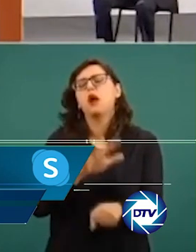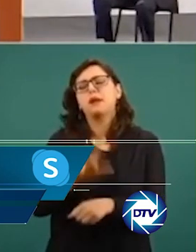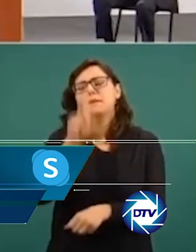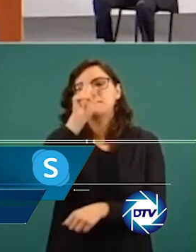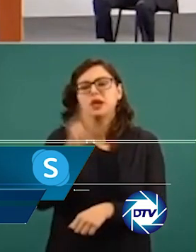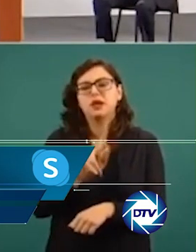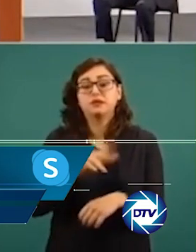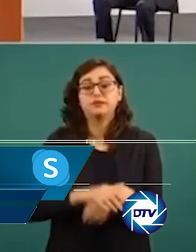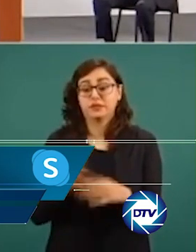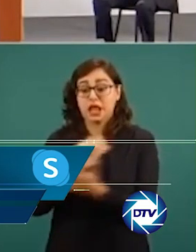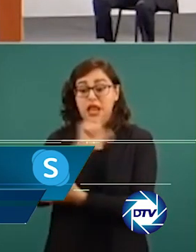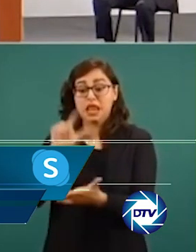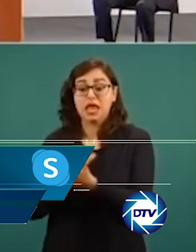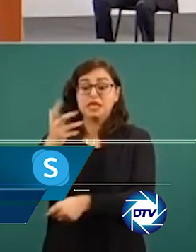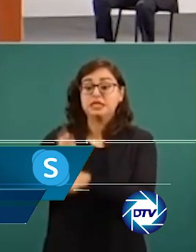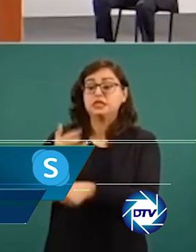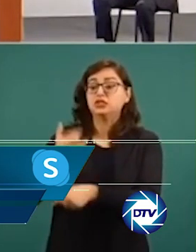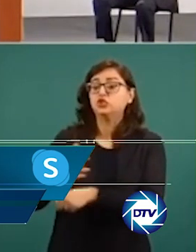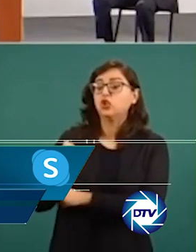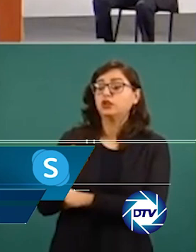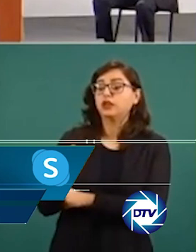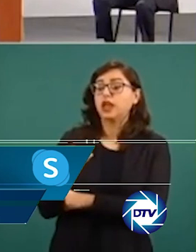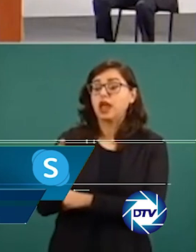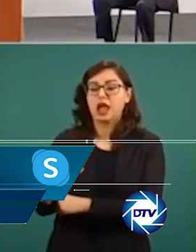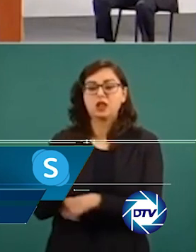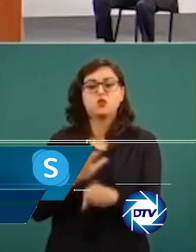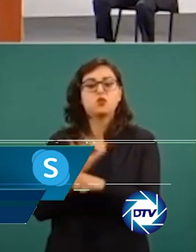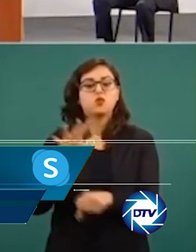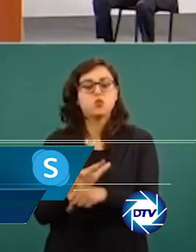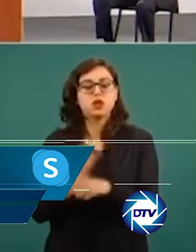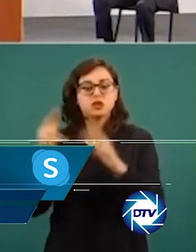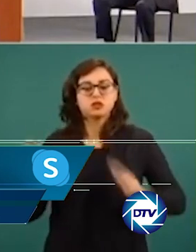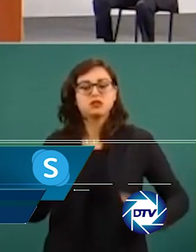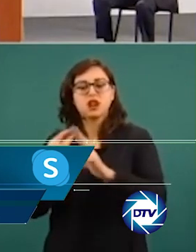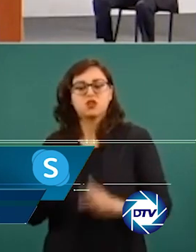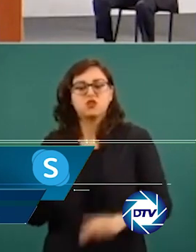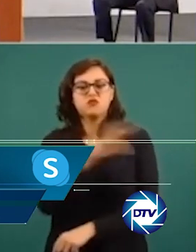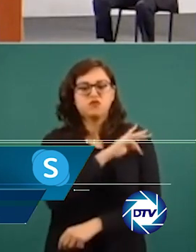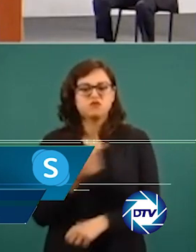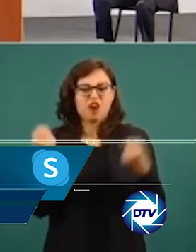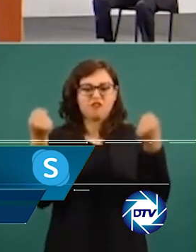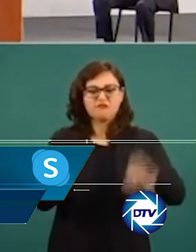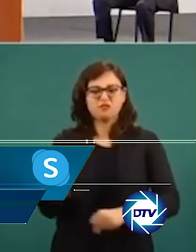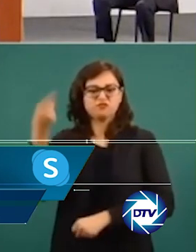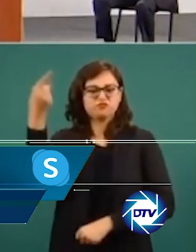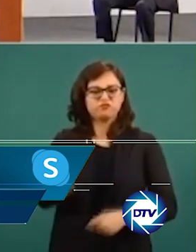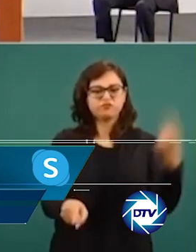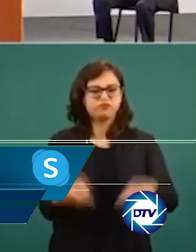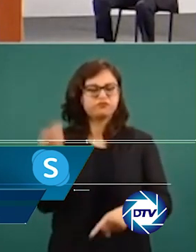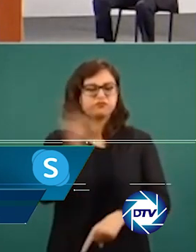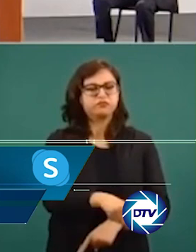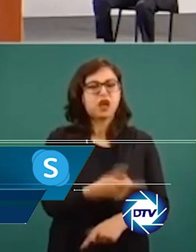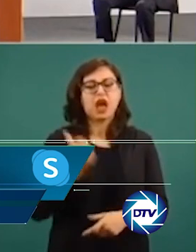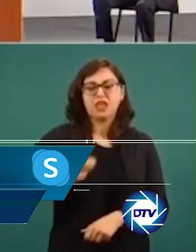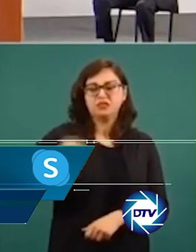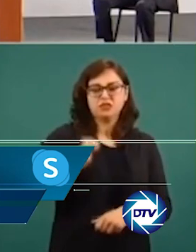En los tres años de gobierno de López Obrador han muerto asesinados, fíjate, reporteros, lo que